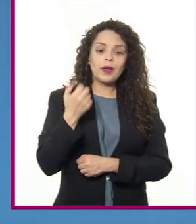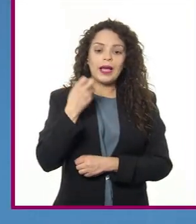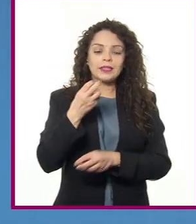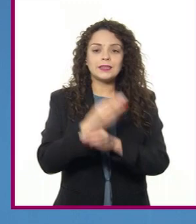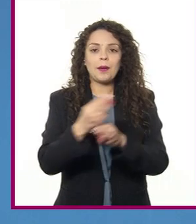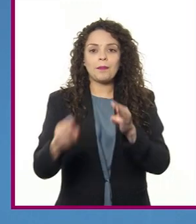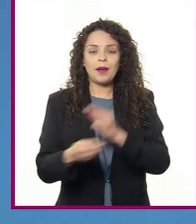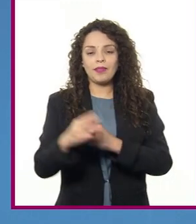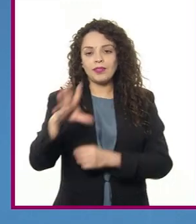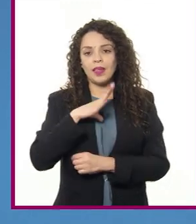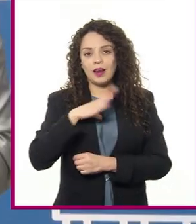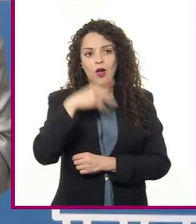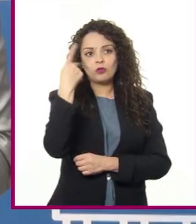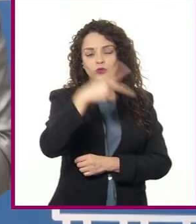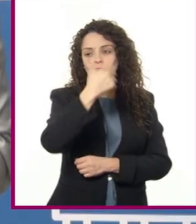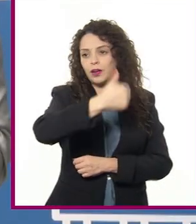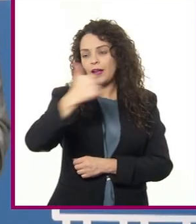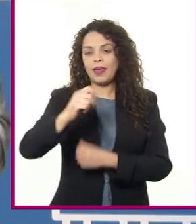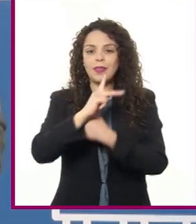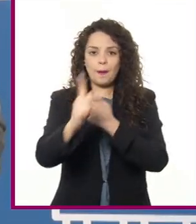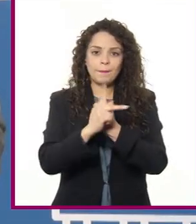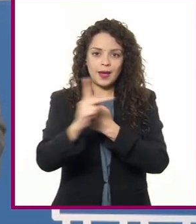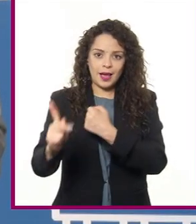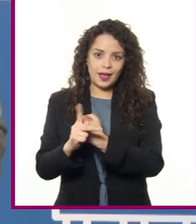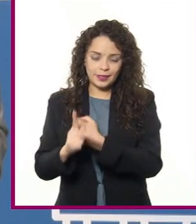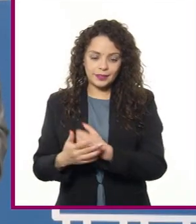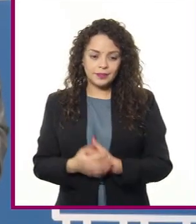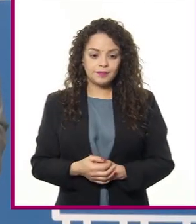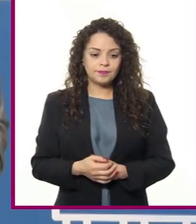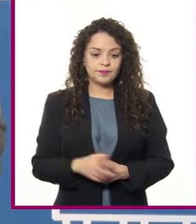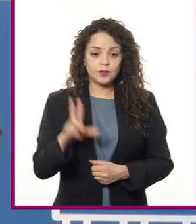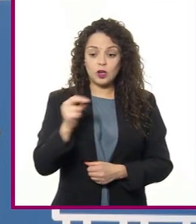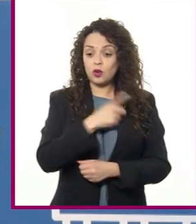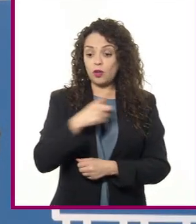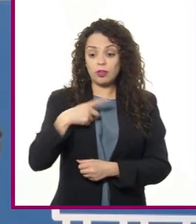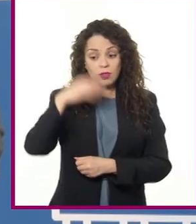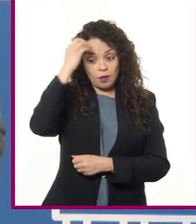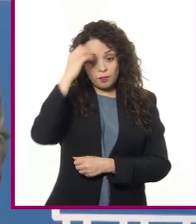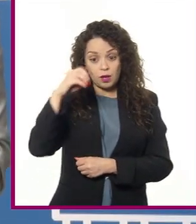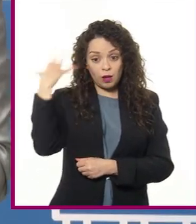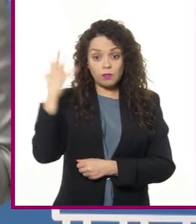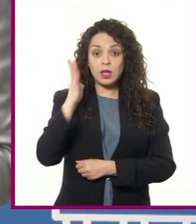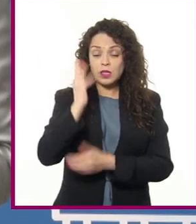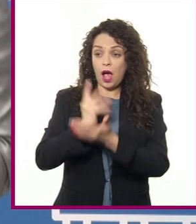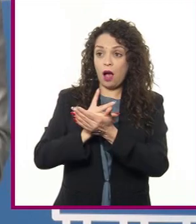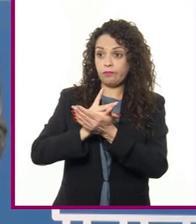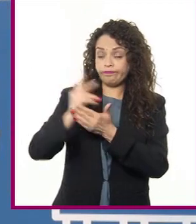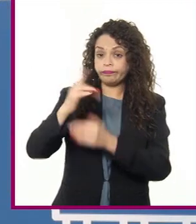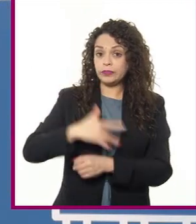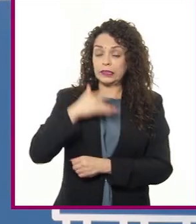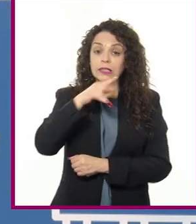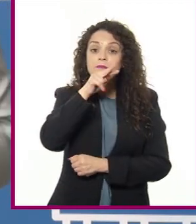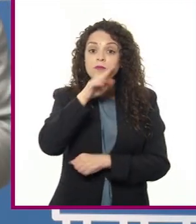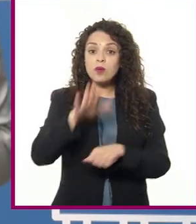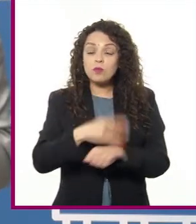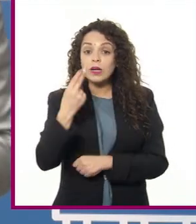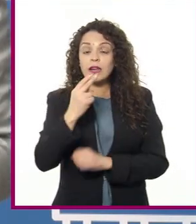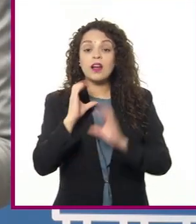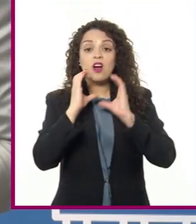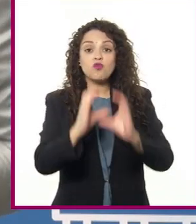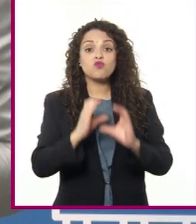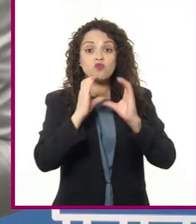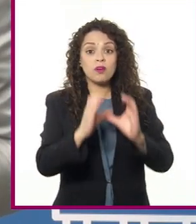recursos en esos países. Sin perder de vista que se ha incrementado la preocupación por el cuidado y